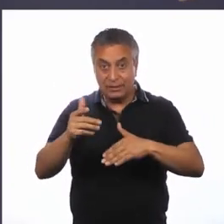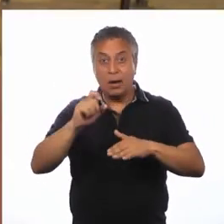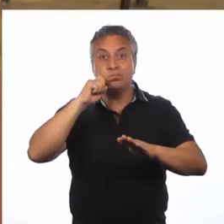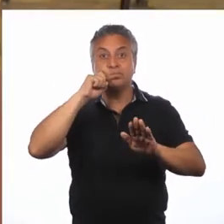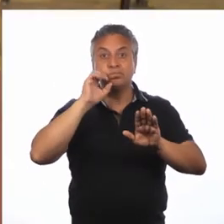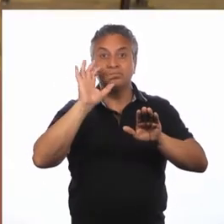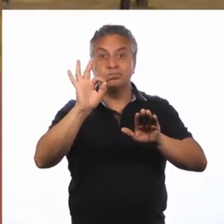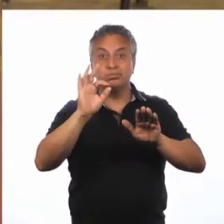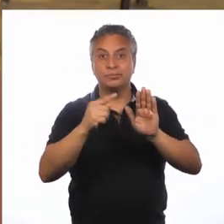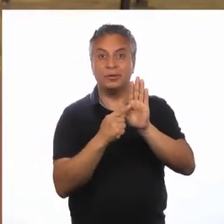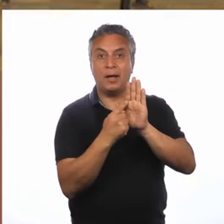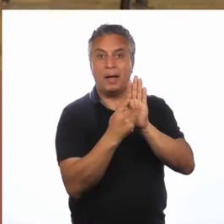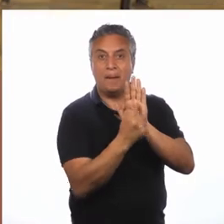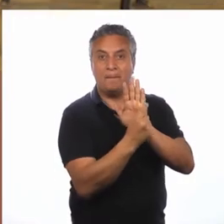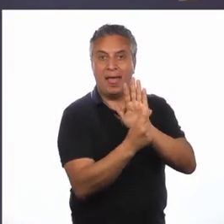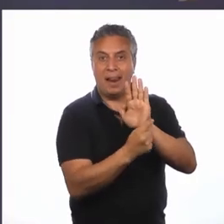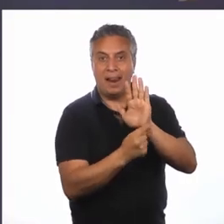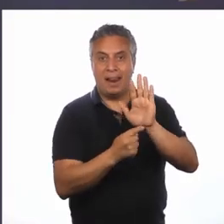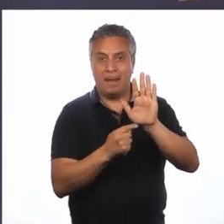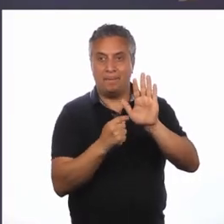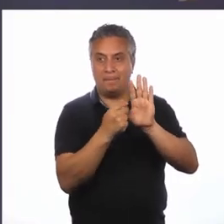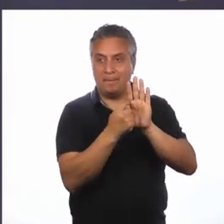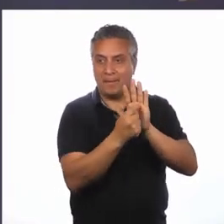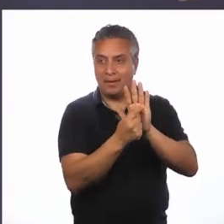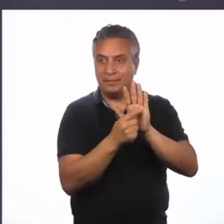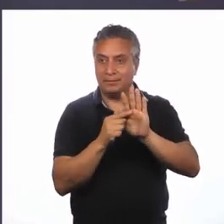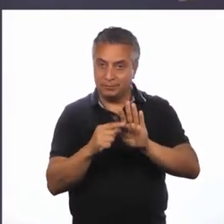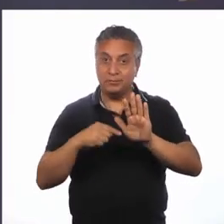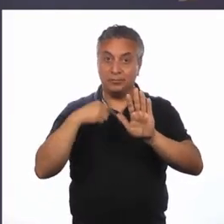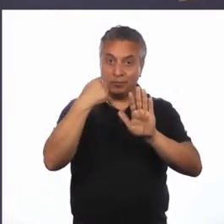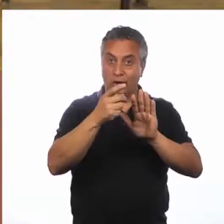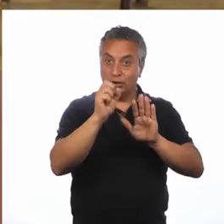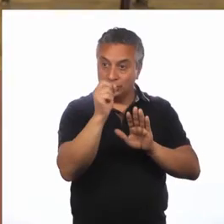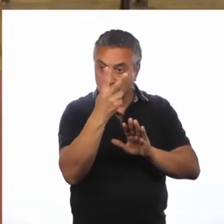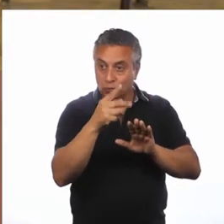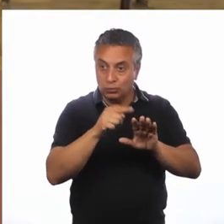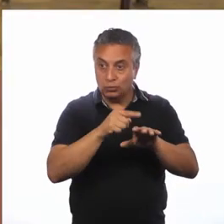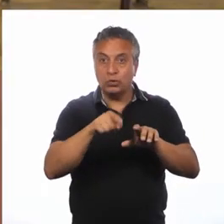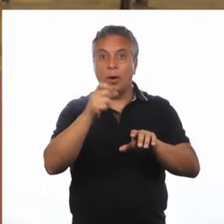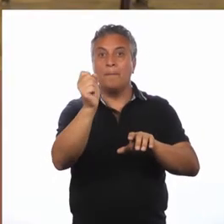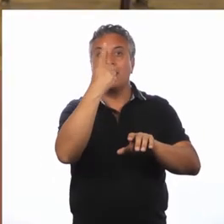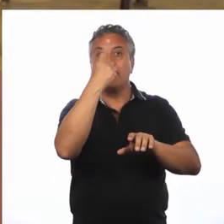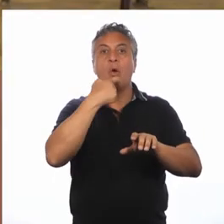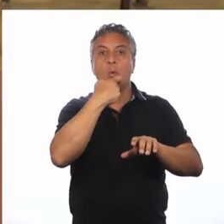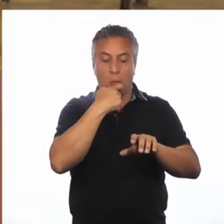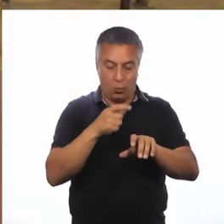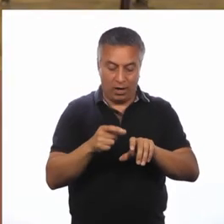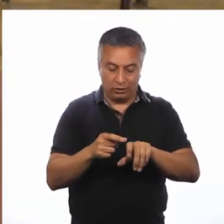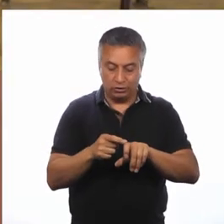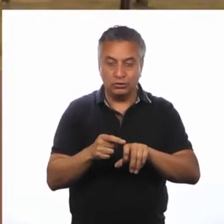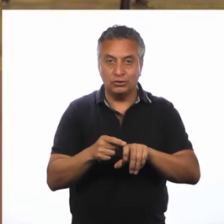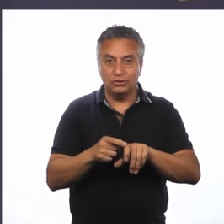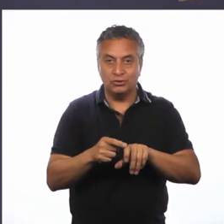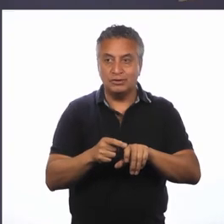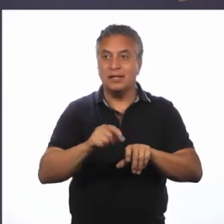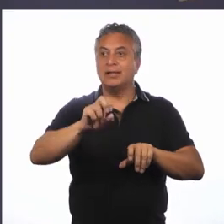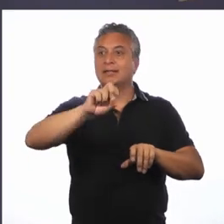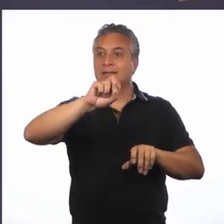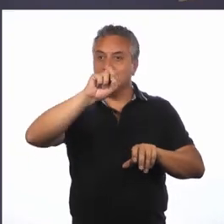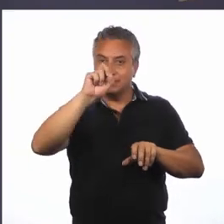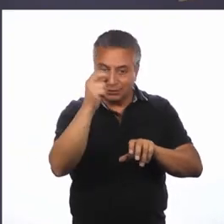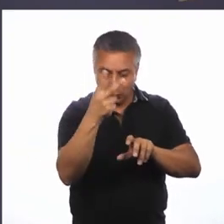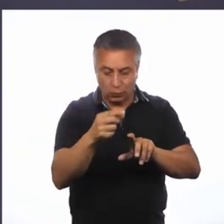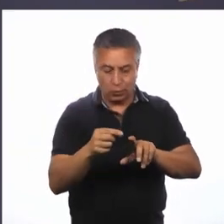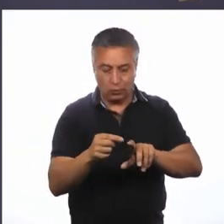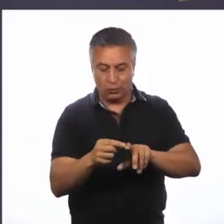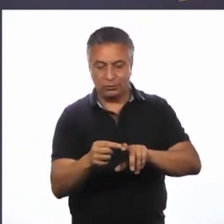Corresponde A la palma De nuestra mano Este Corresponde A nuestro primer hueso De nuestro dedo Segundo